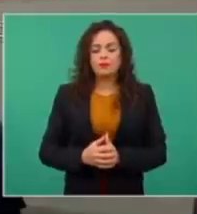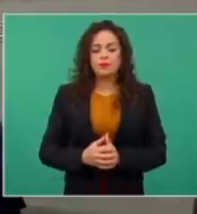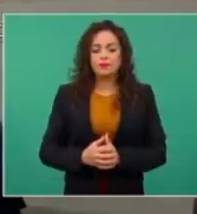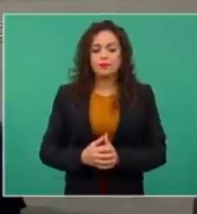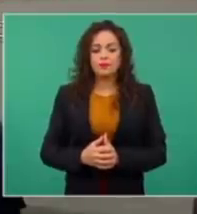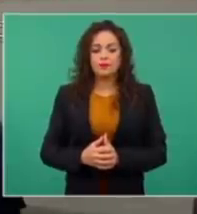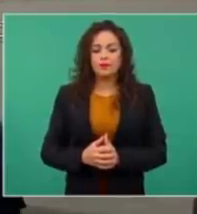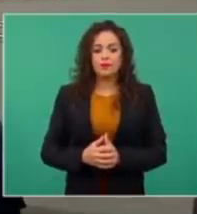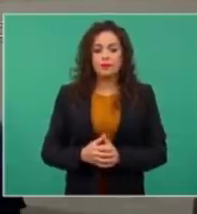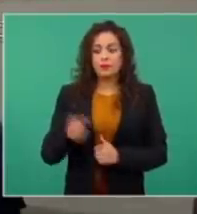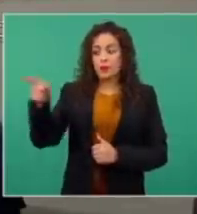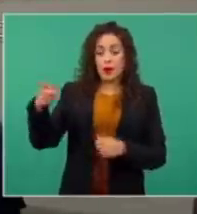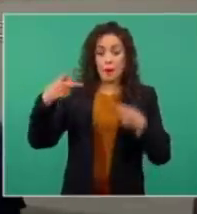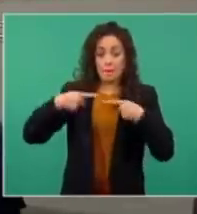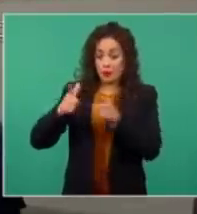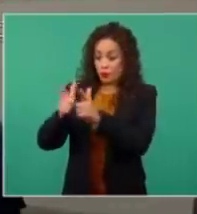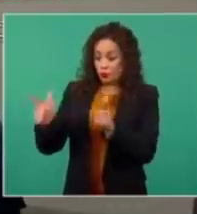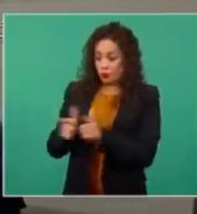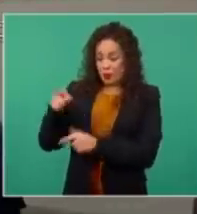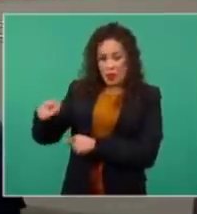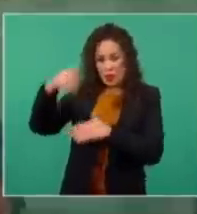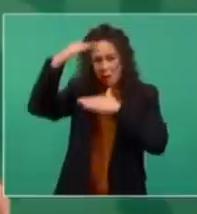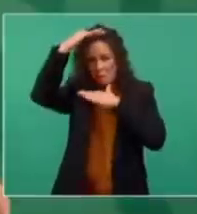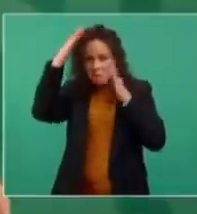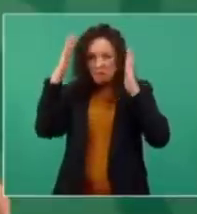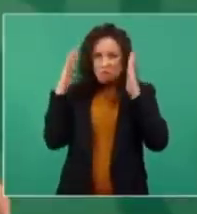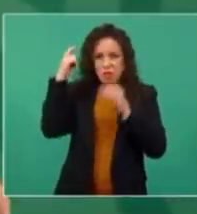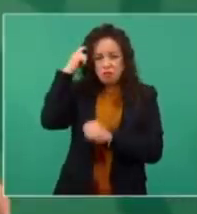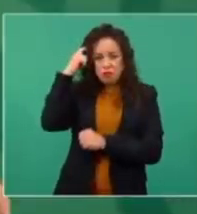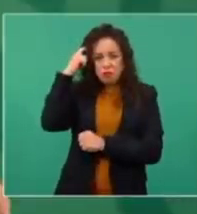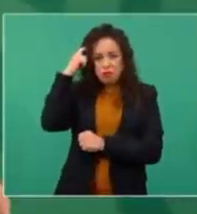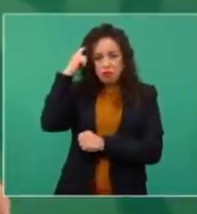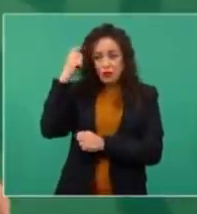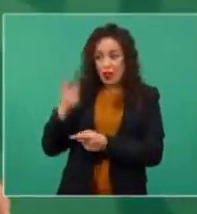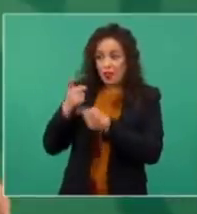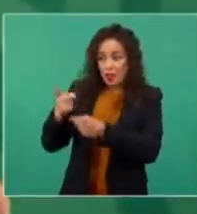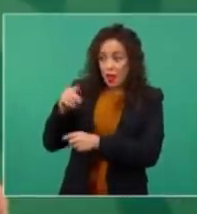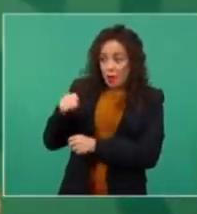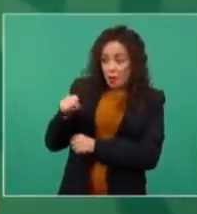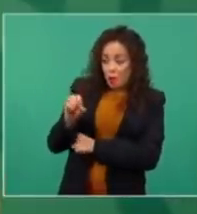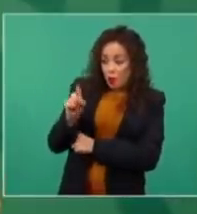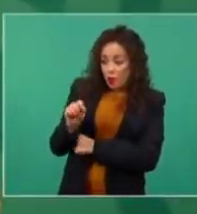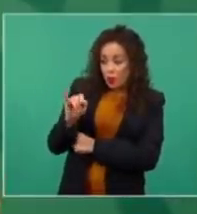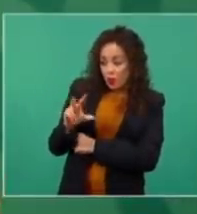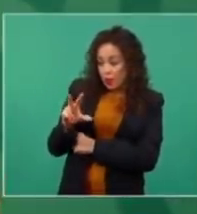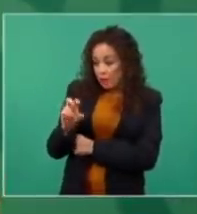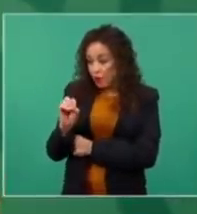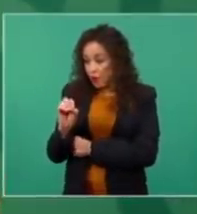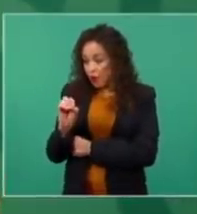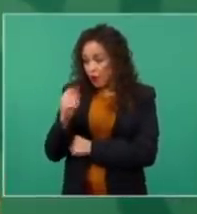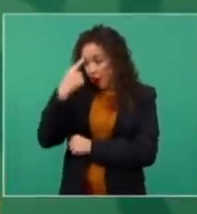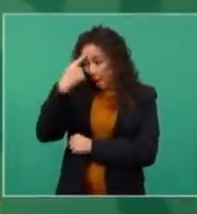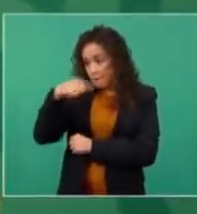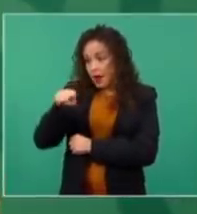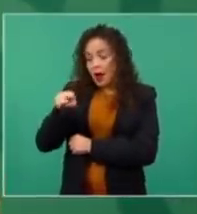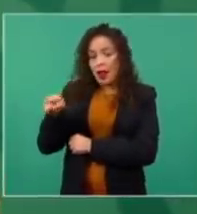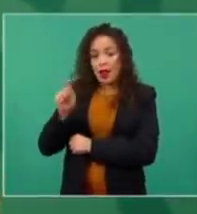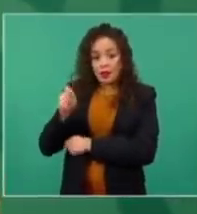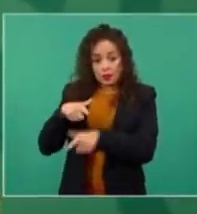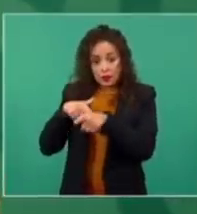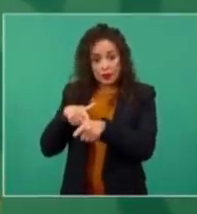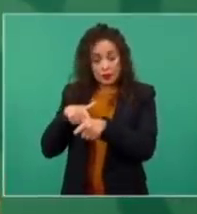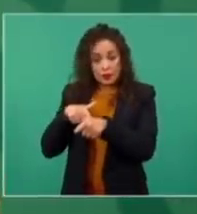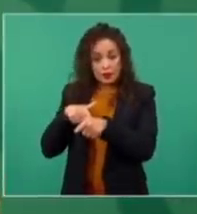conservadores que andan buscando